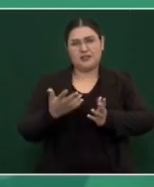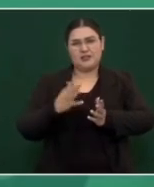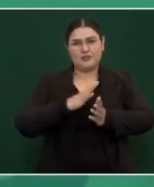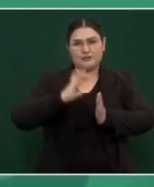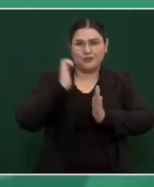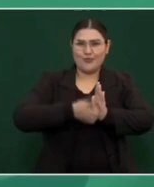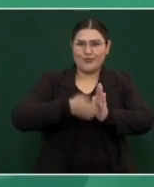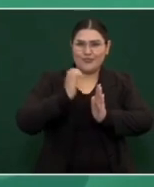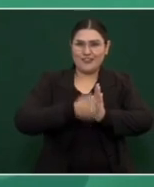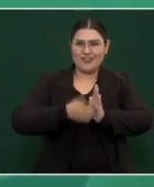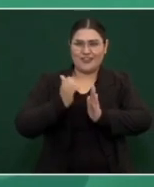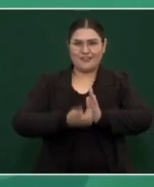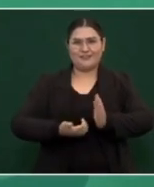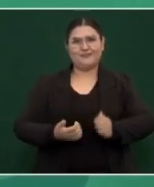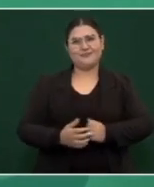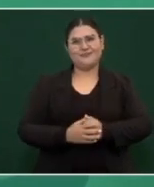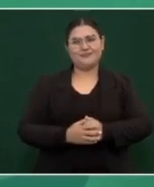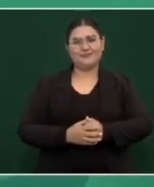contratos,